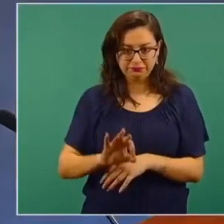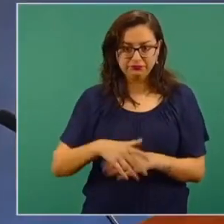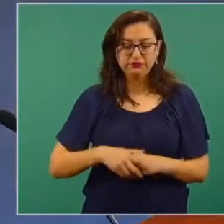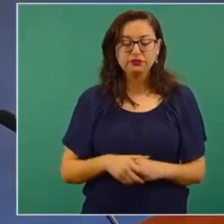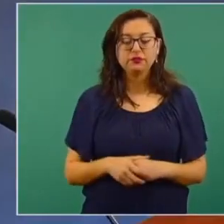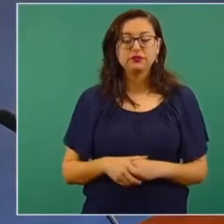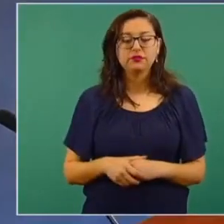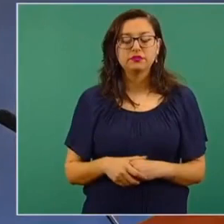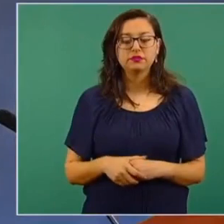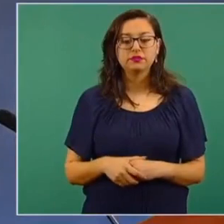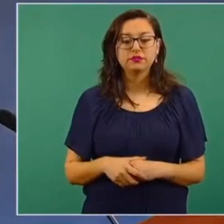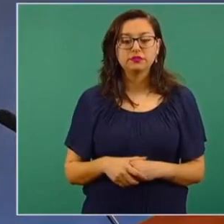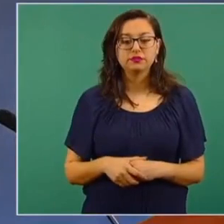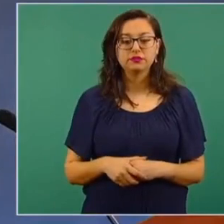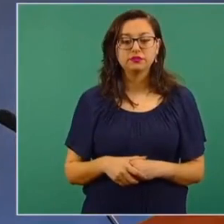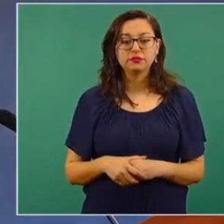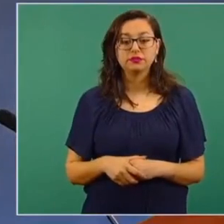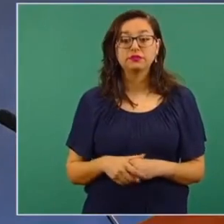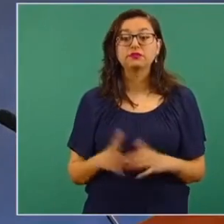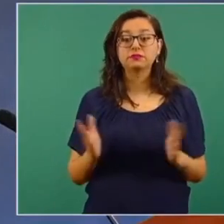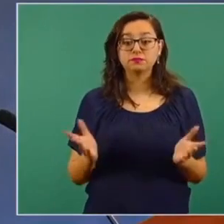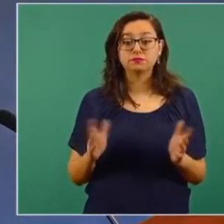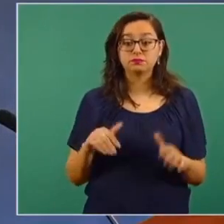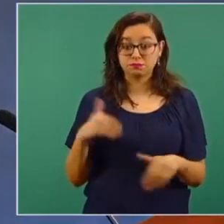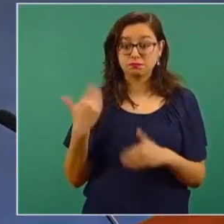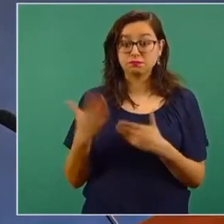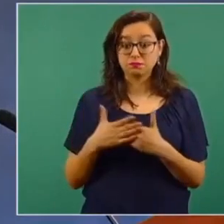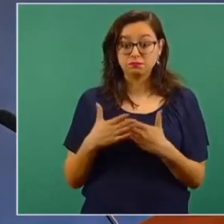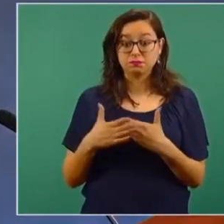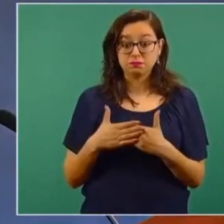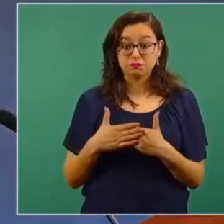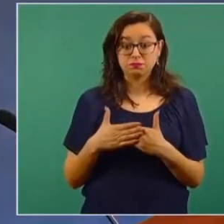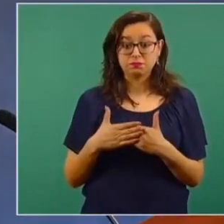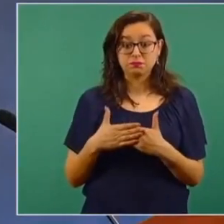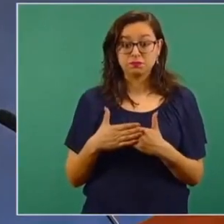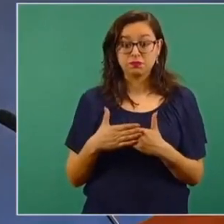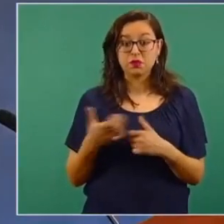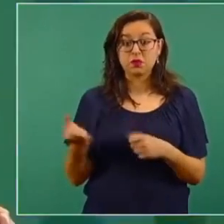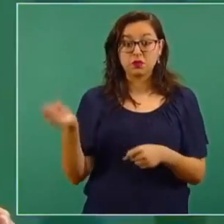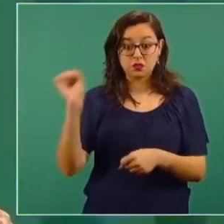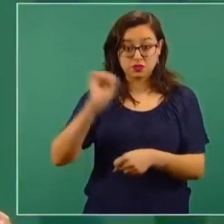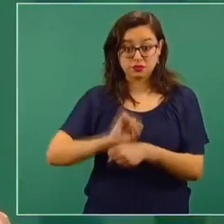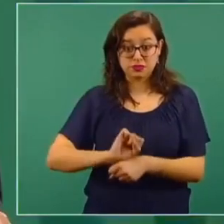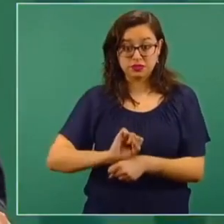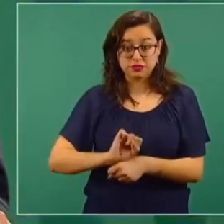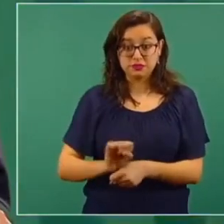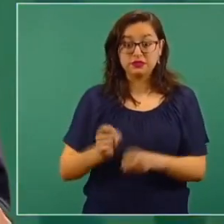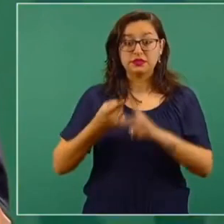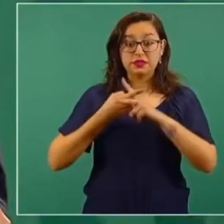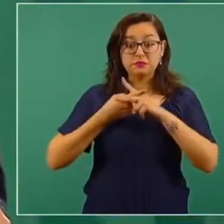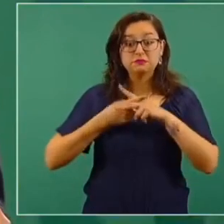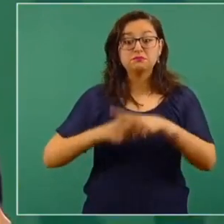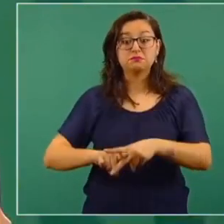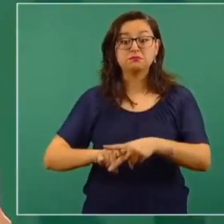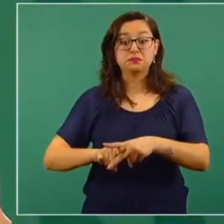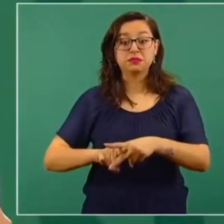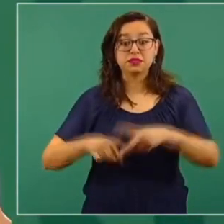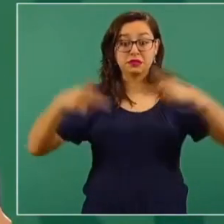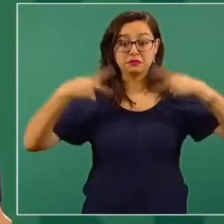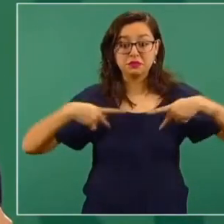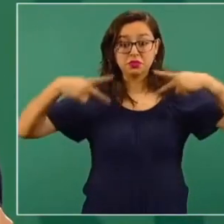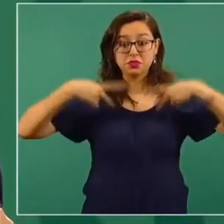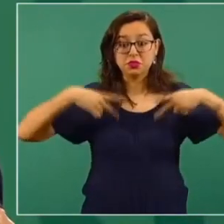vamos a vacunar a partir de la semana próxima a todos los